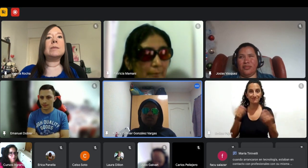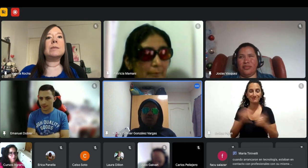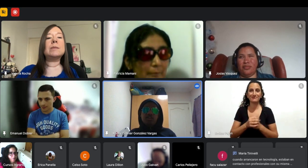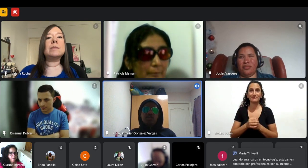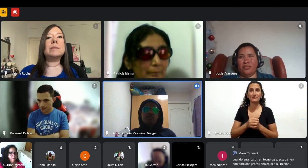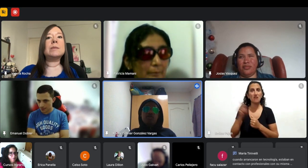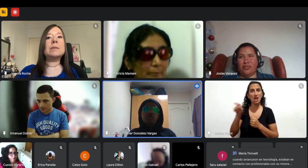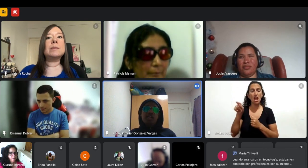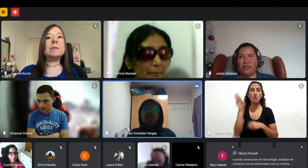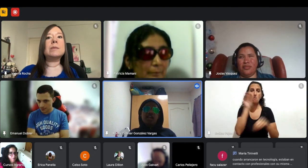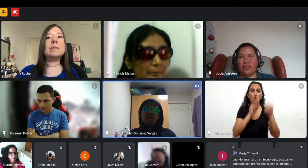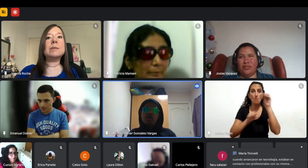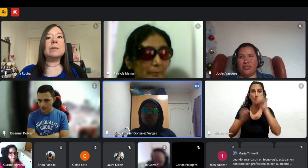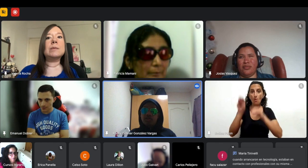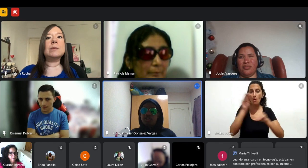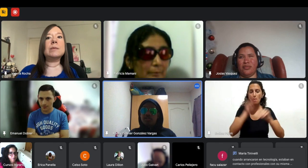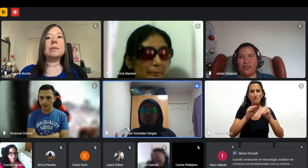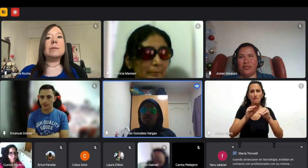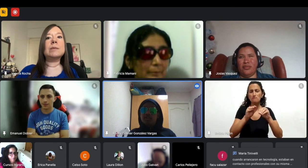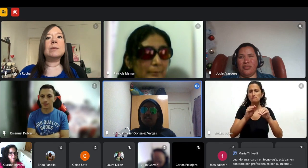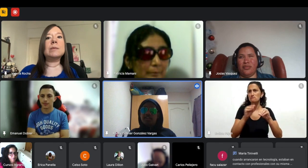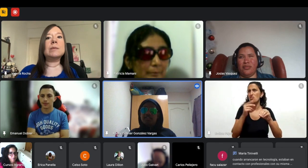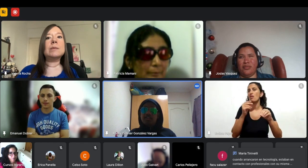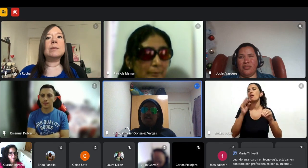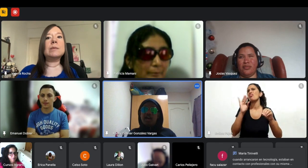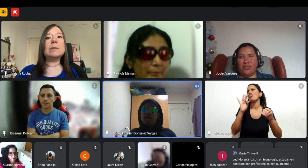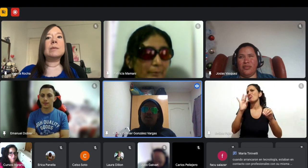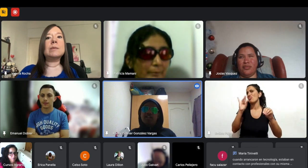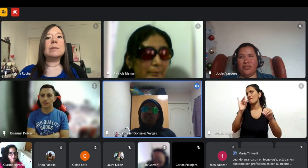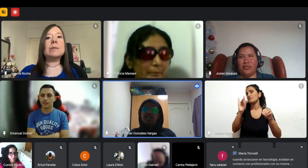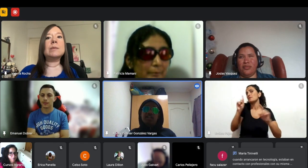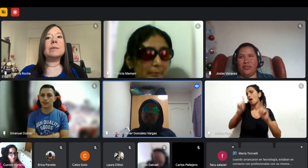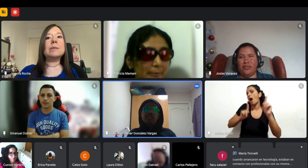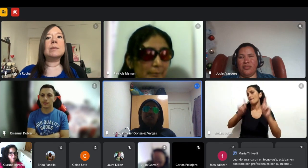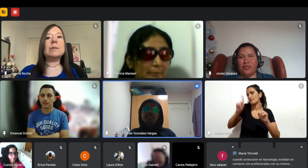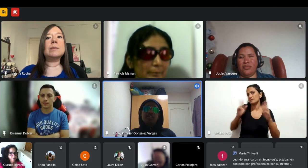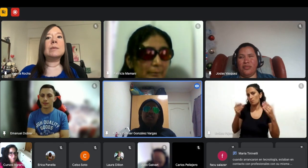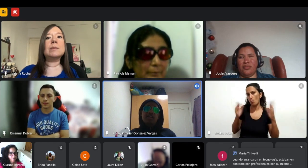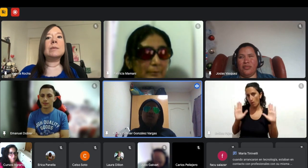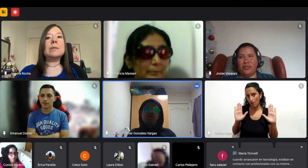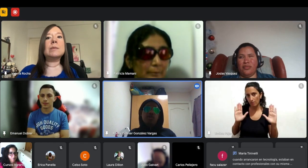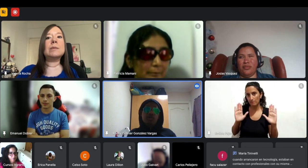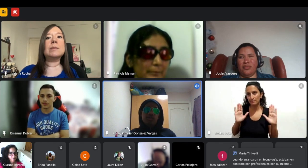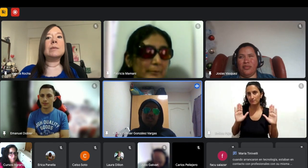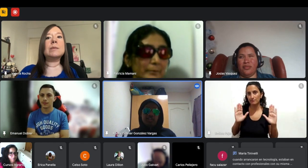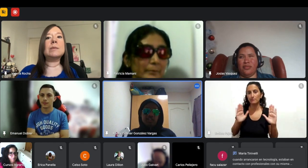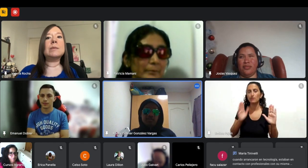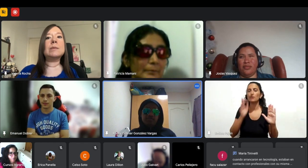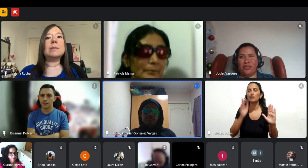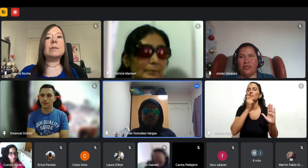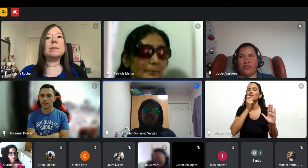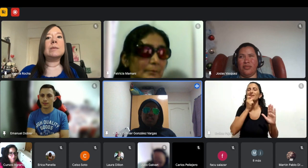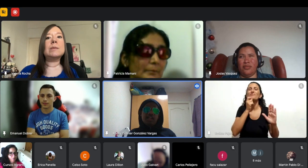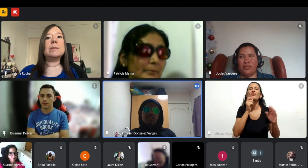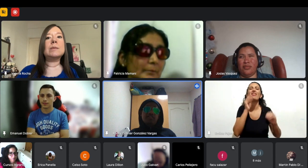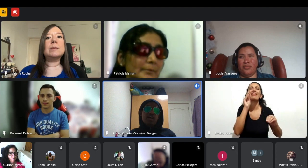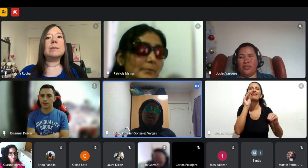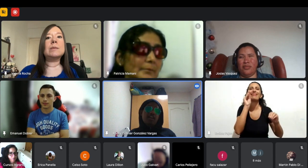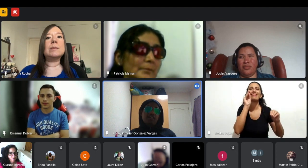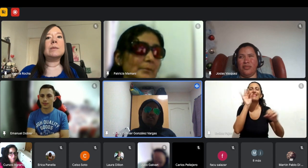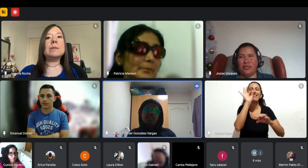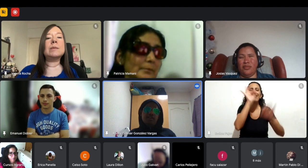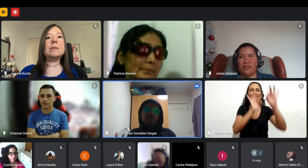muchas dificultades claro dificultades a la hora de diseñar el código de de